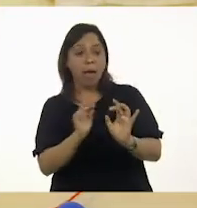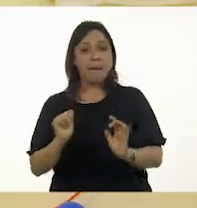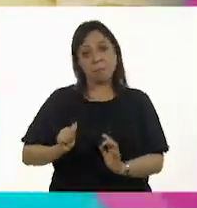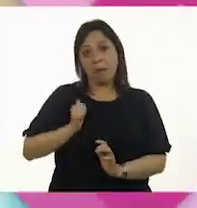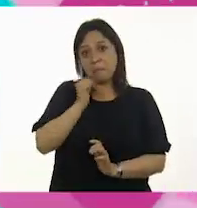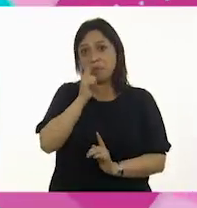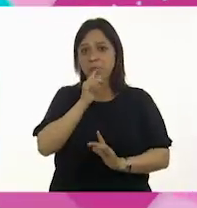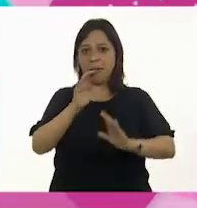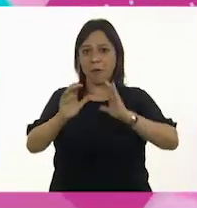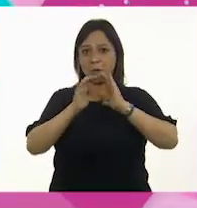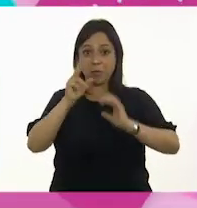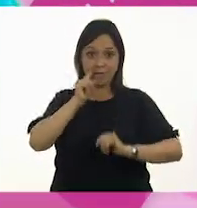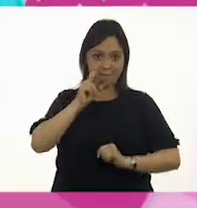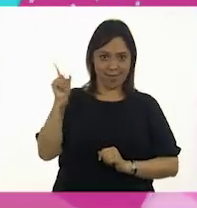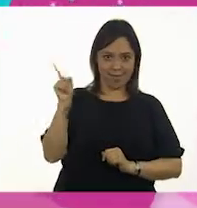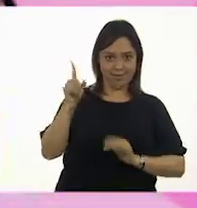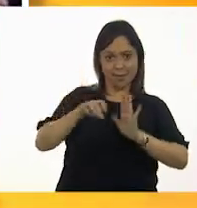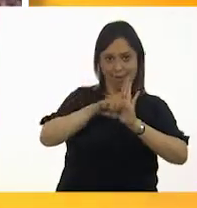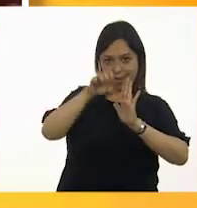con sus hijos?